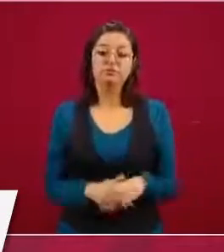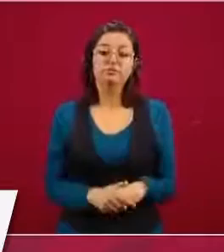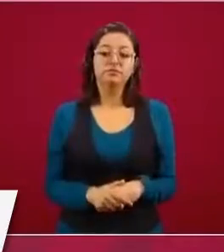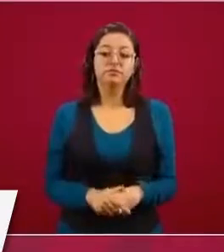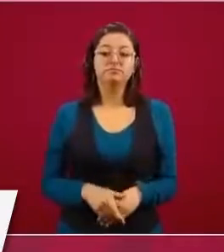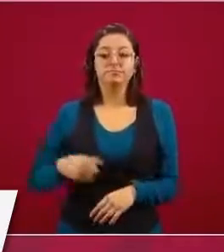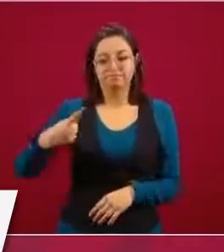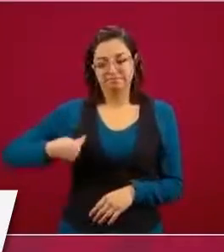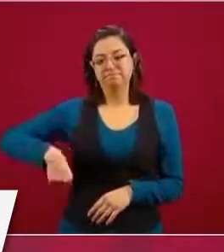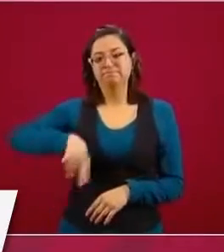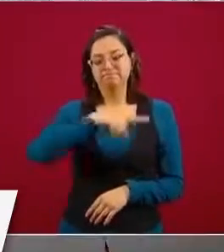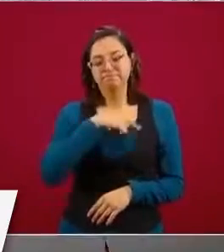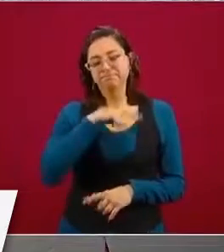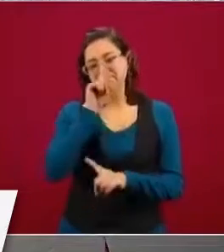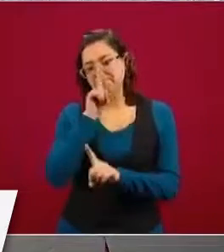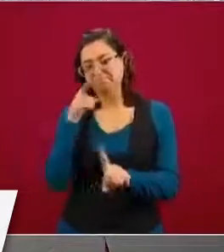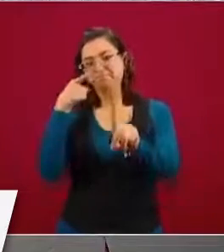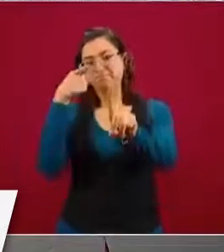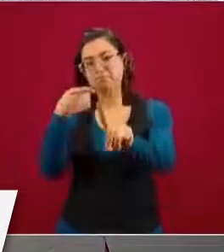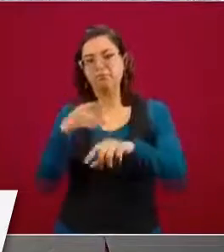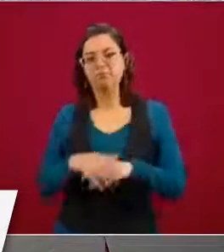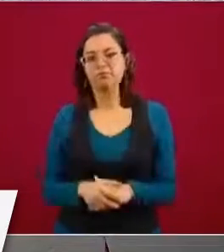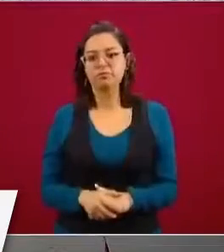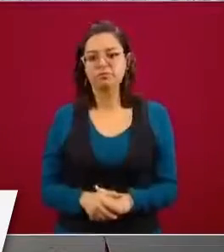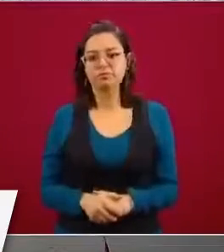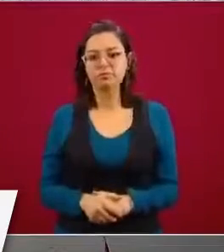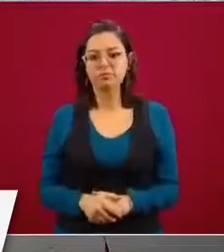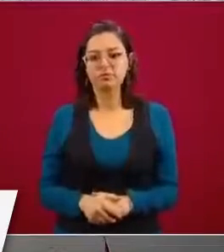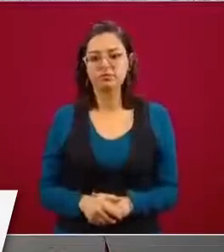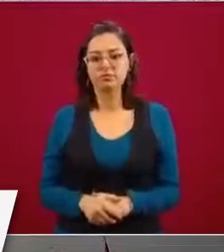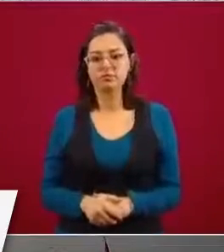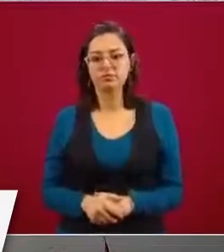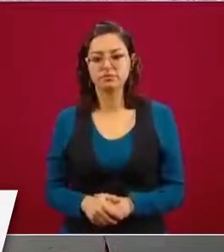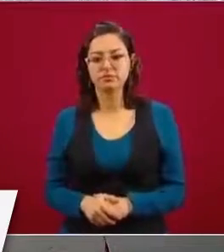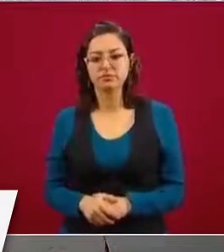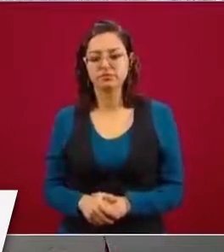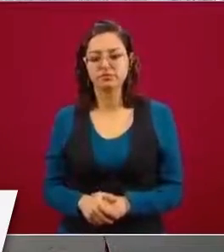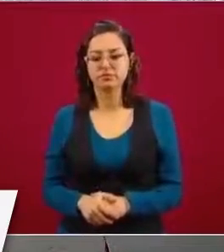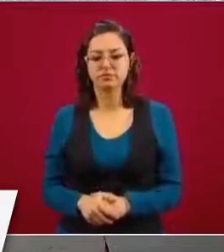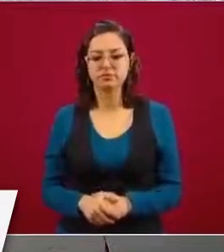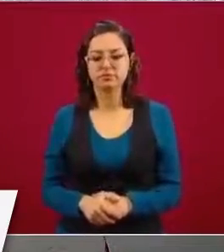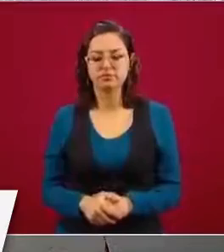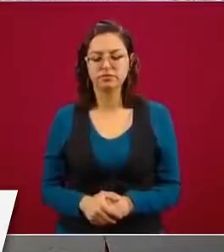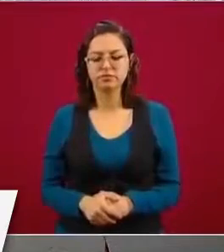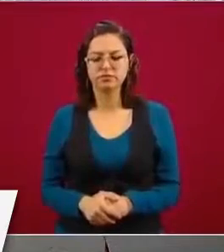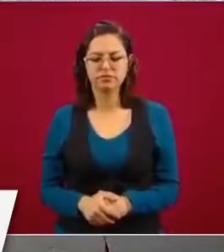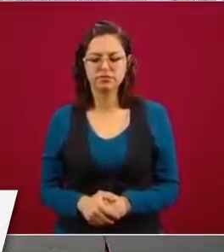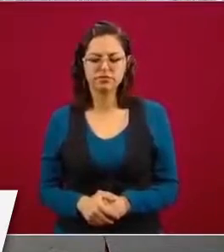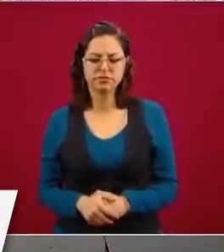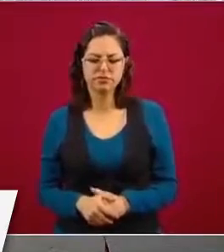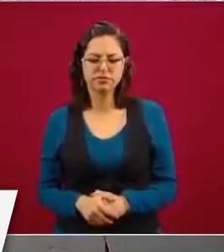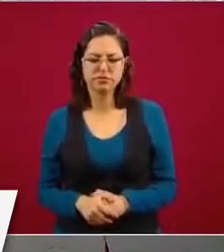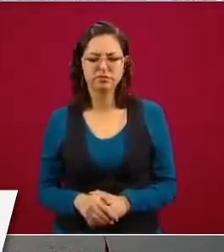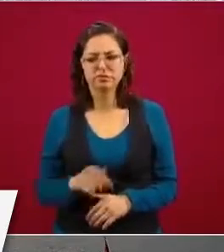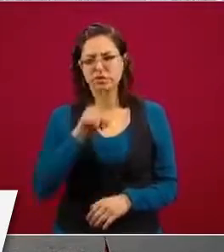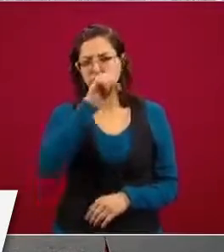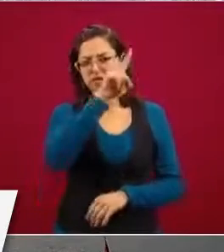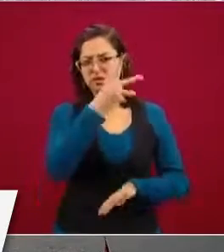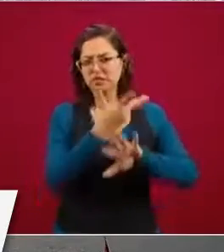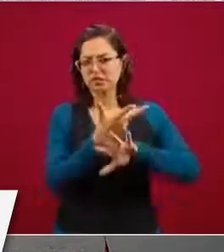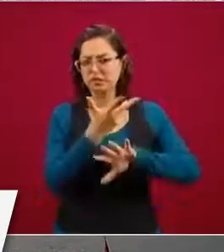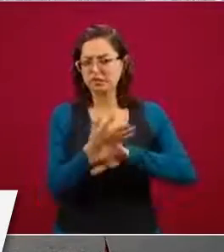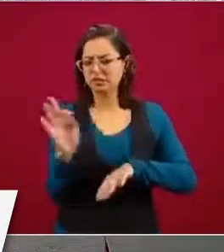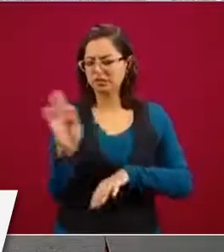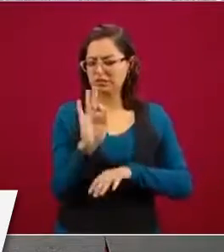estamos haciendo. Si bien entra en vigor el primero de agosto, julio, preguntarle